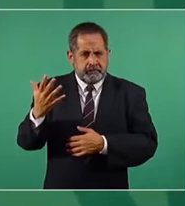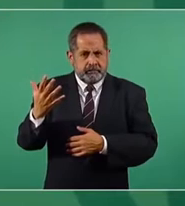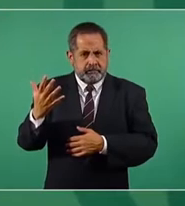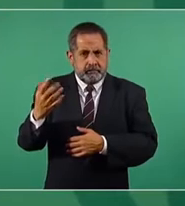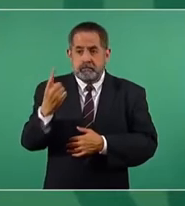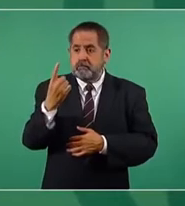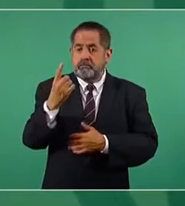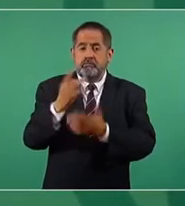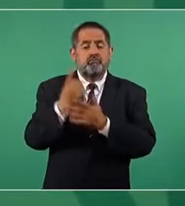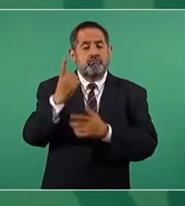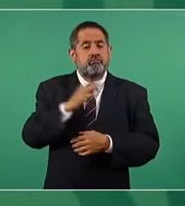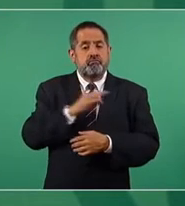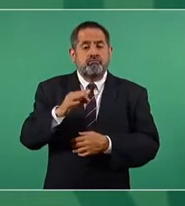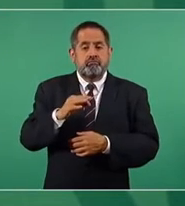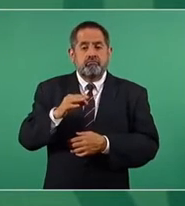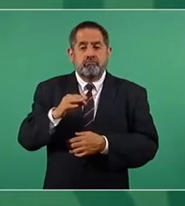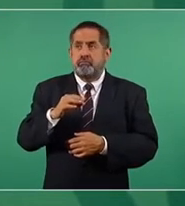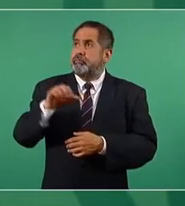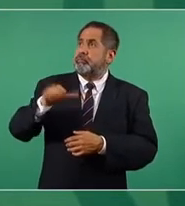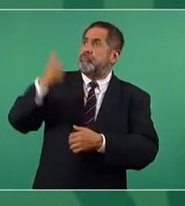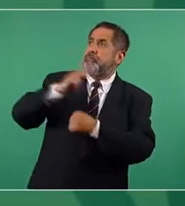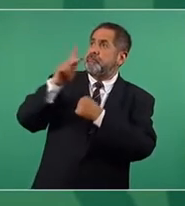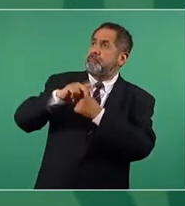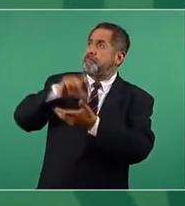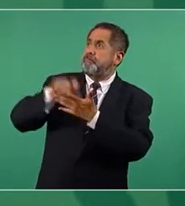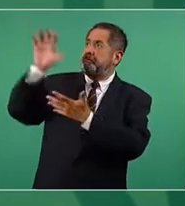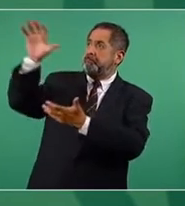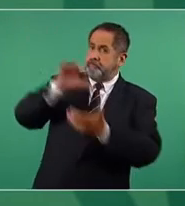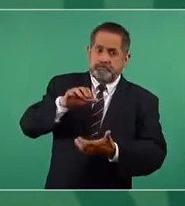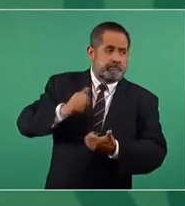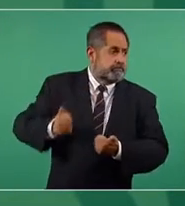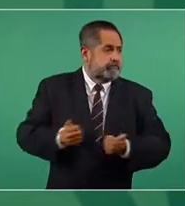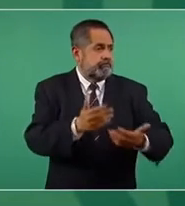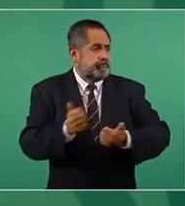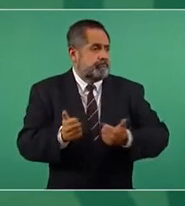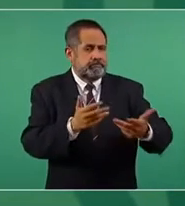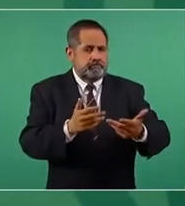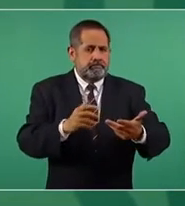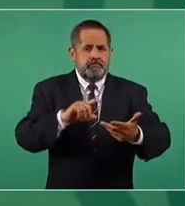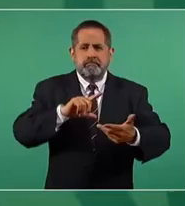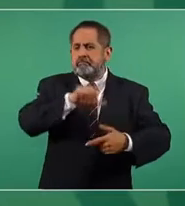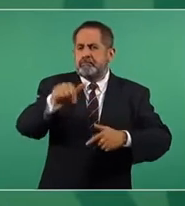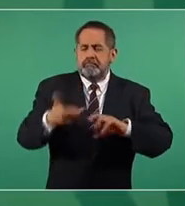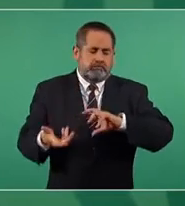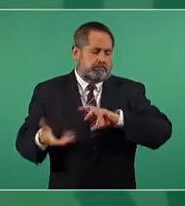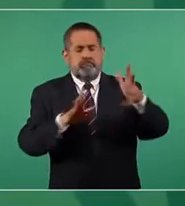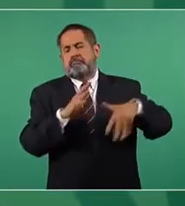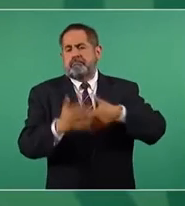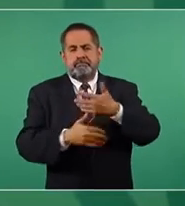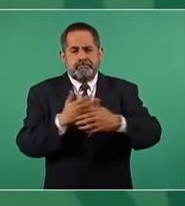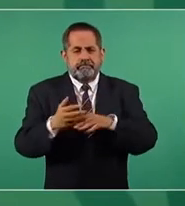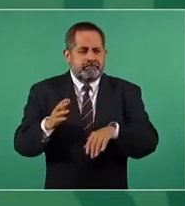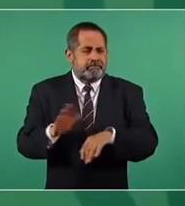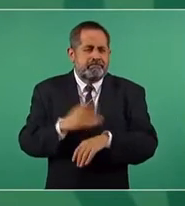el único que podía importar gas y distribuir gas. ¿por qué el desequilibrio en el precio?